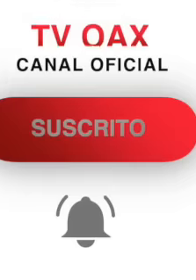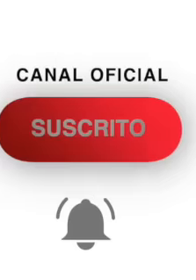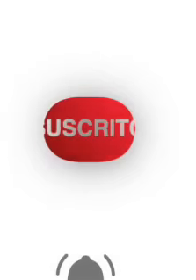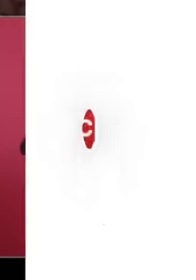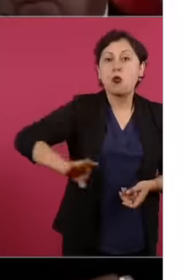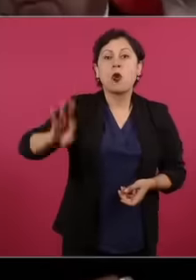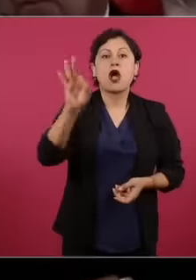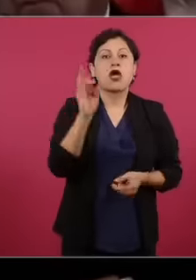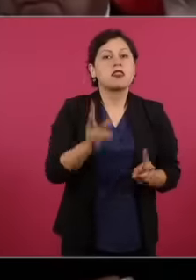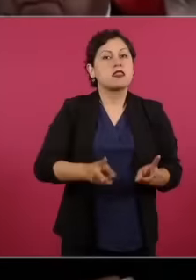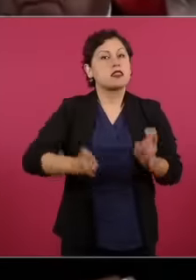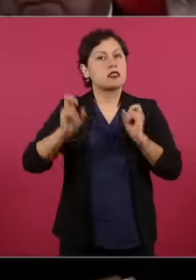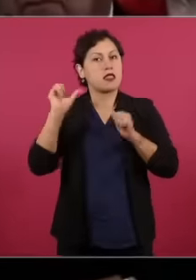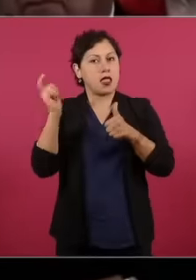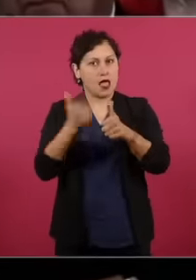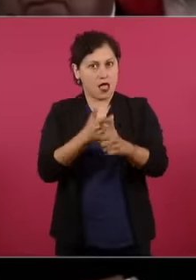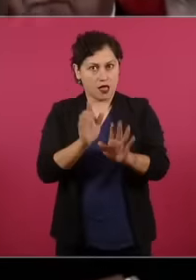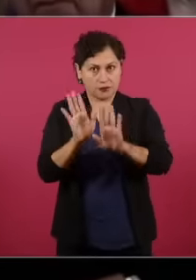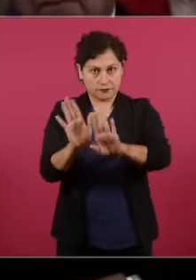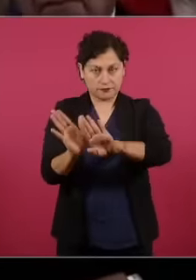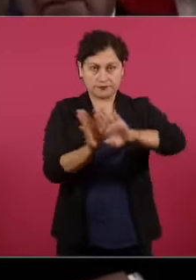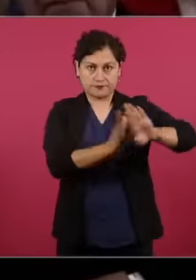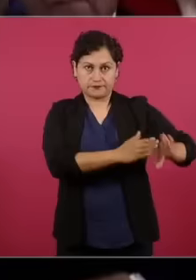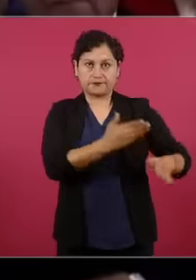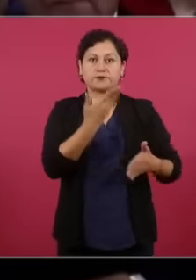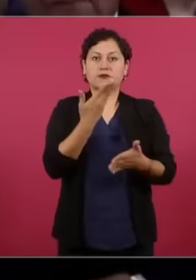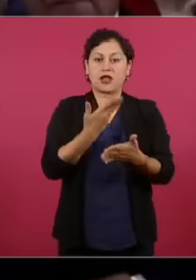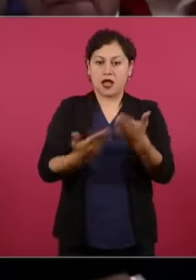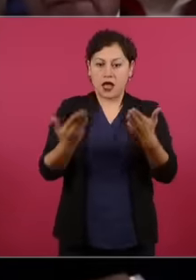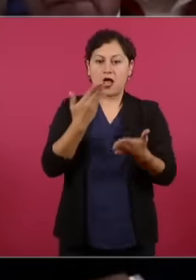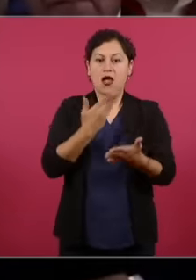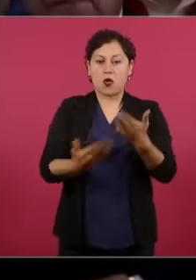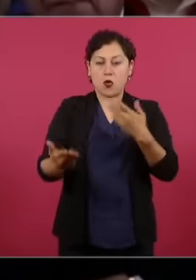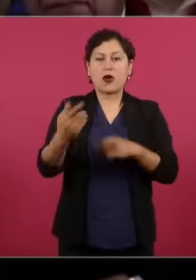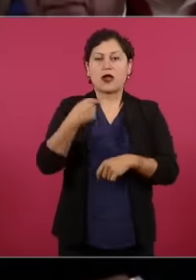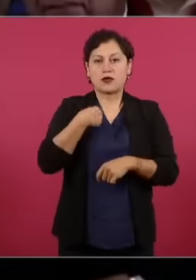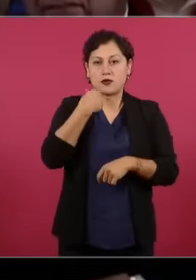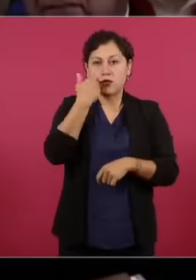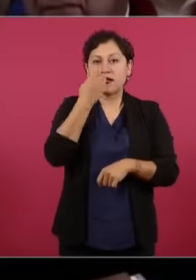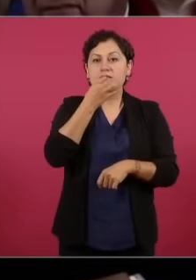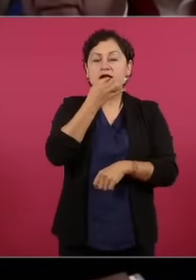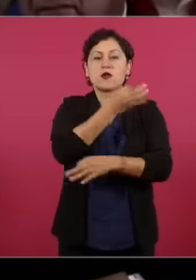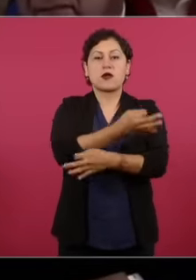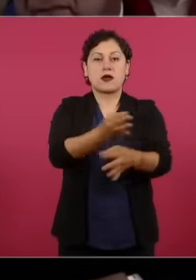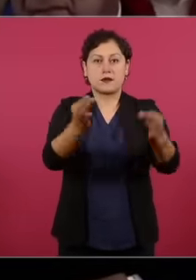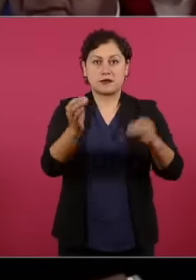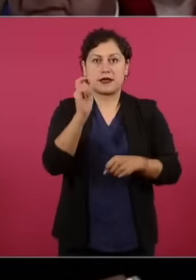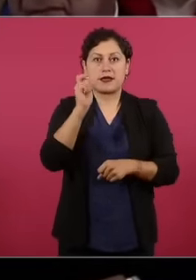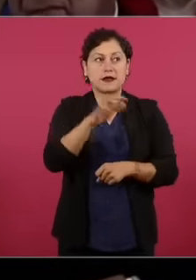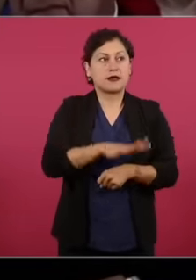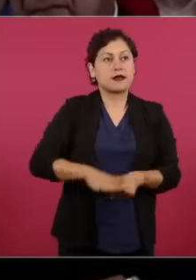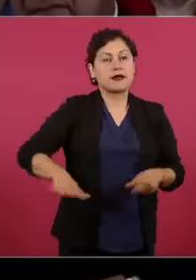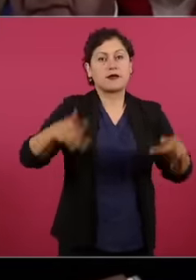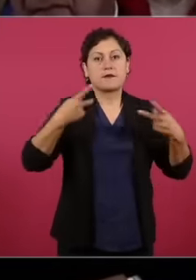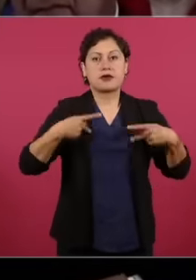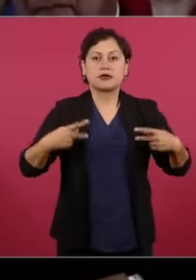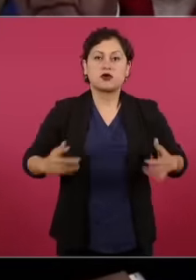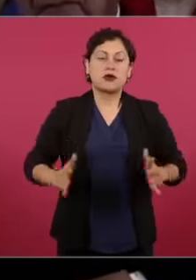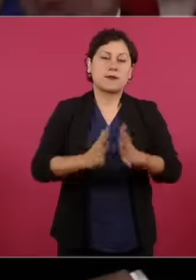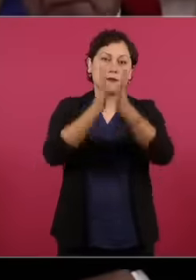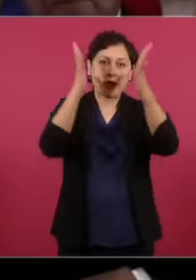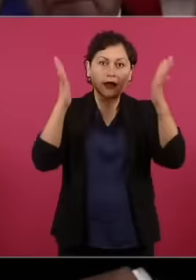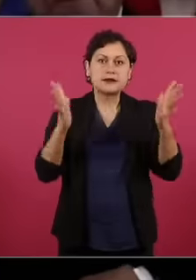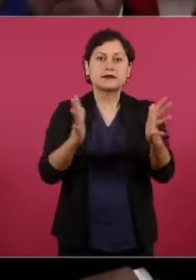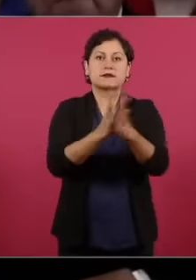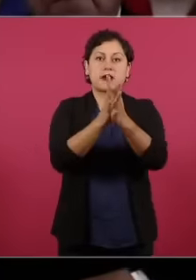quiero decirles algo muy importante por la altísima participación ciudadana de más de 80